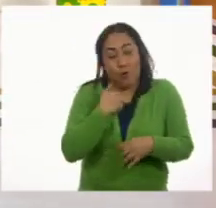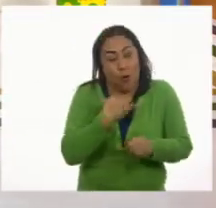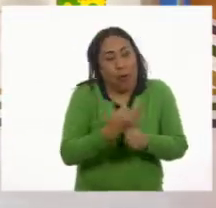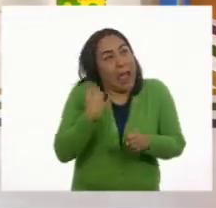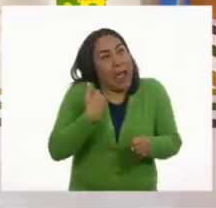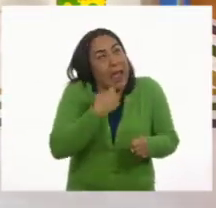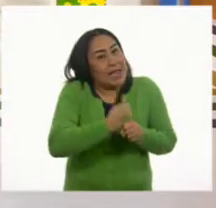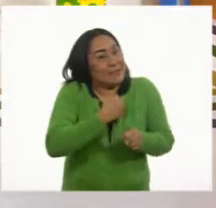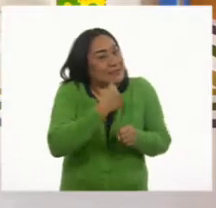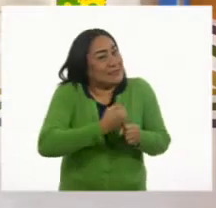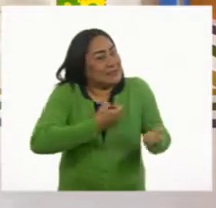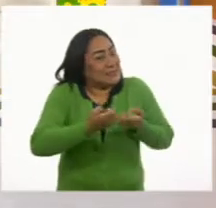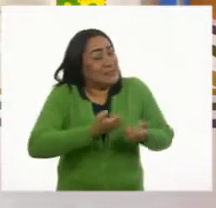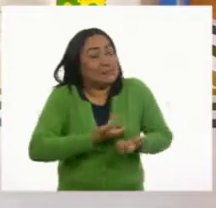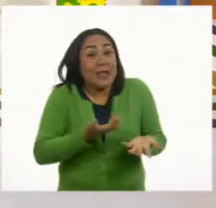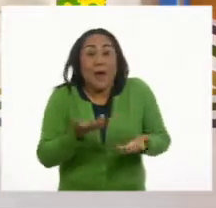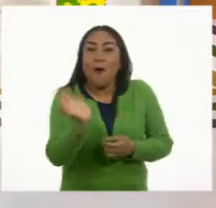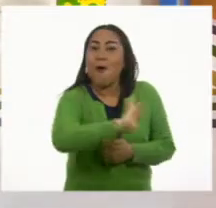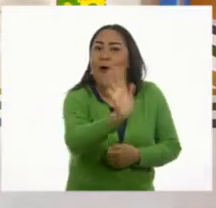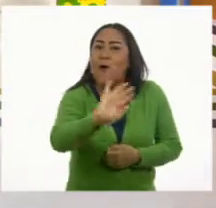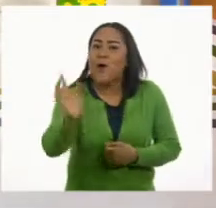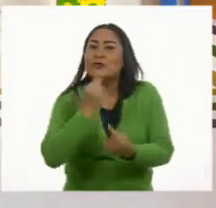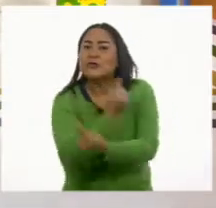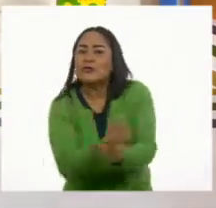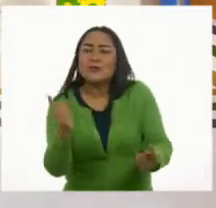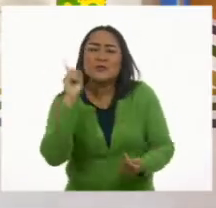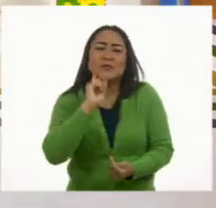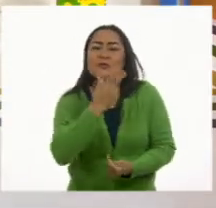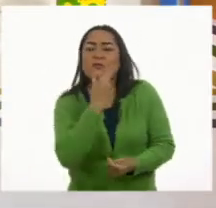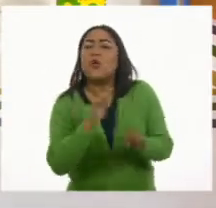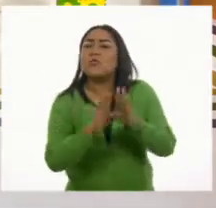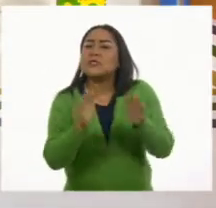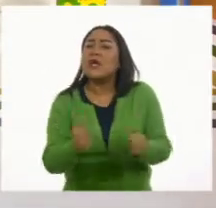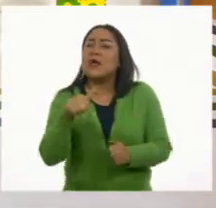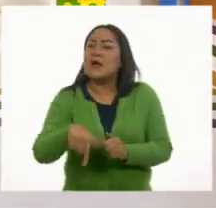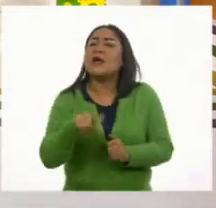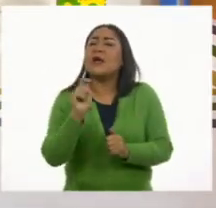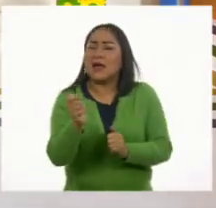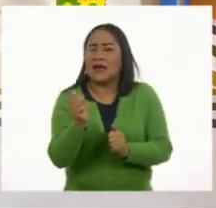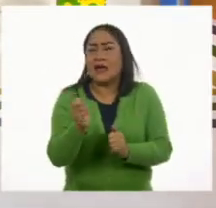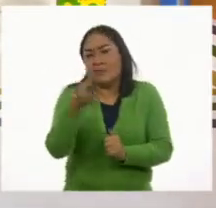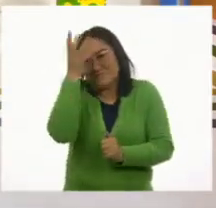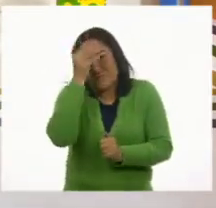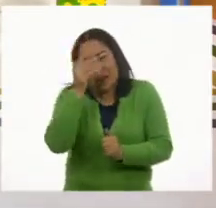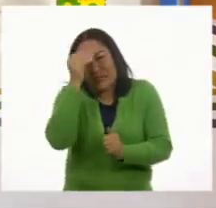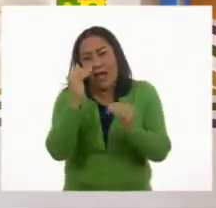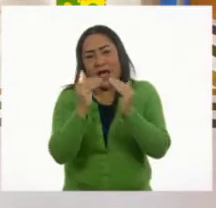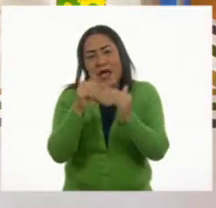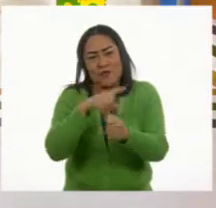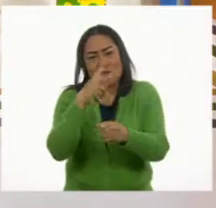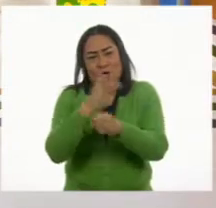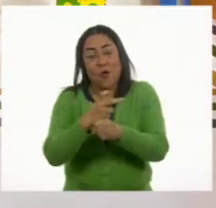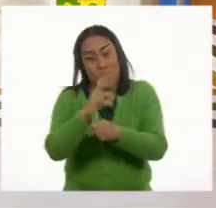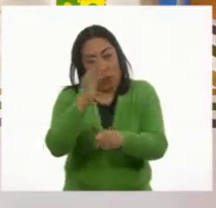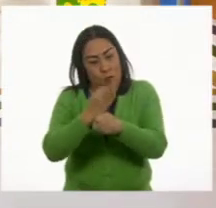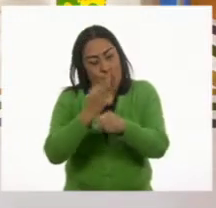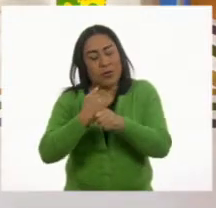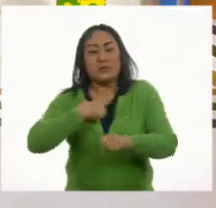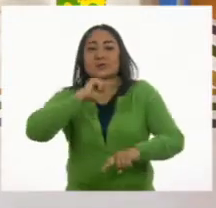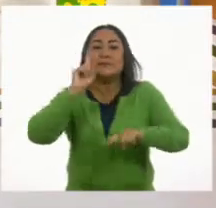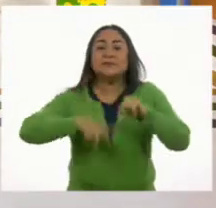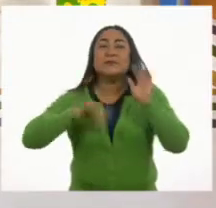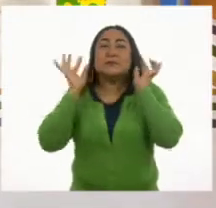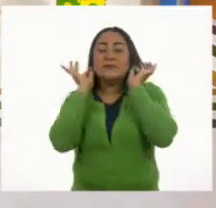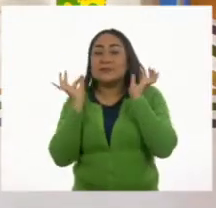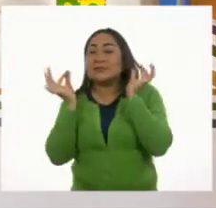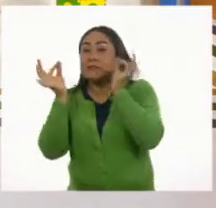¡Hola, niñas y niños! ¿Cómo están? Bienvenidos a Aprenden Casa 2. Me voy a quitar mi cubrebocas y el maestro también para que nos puedan